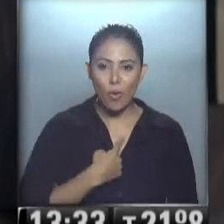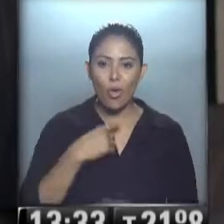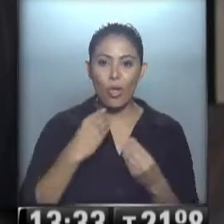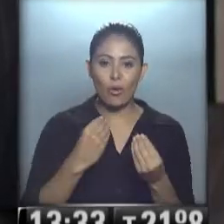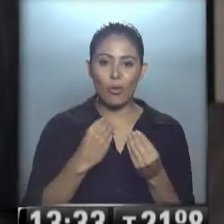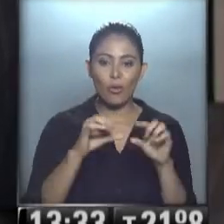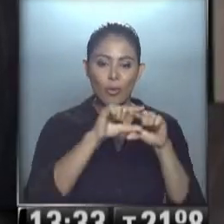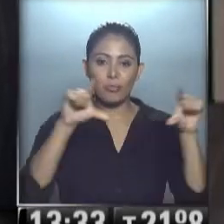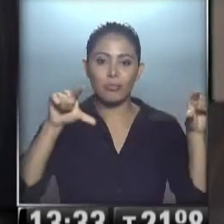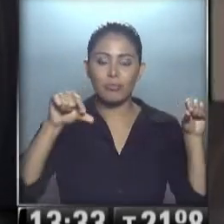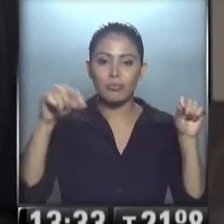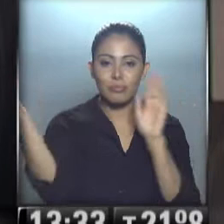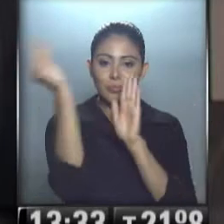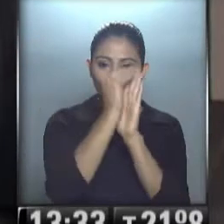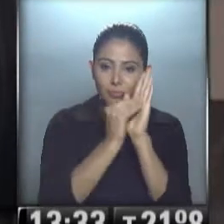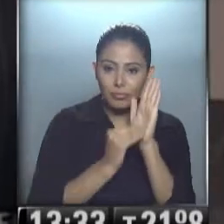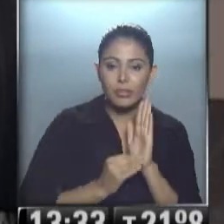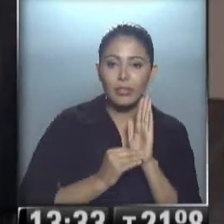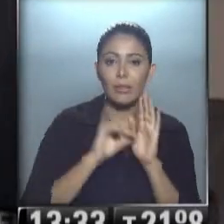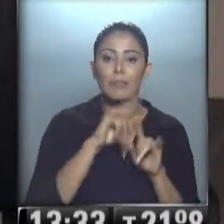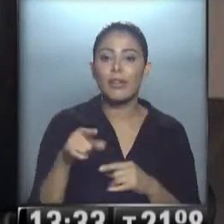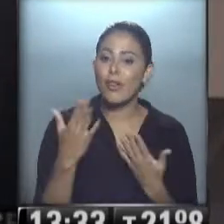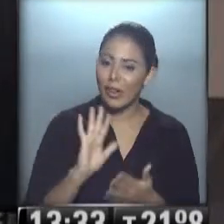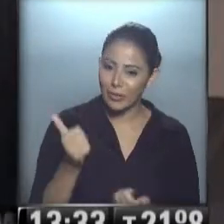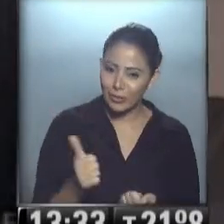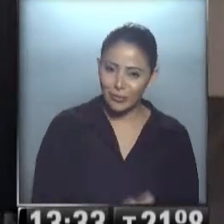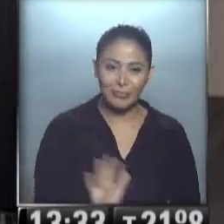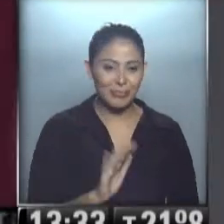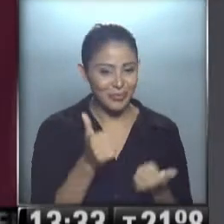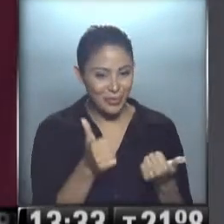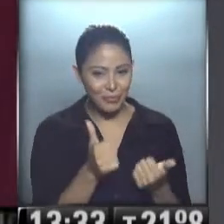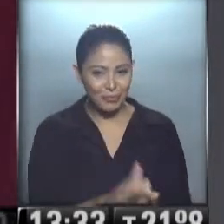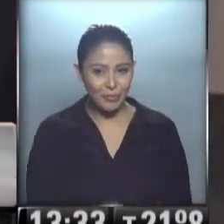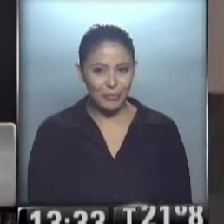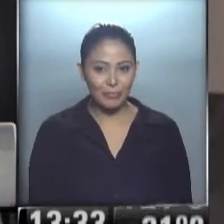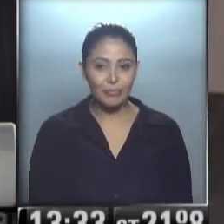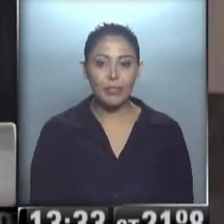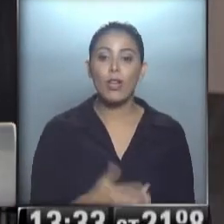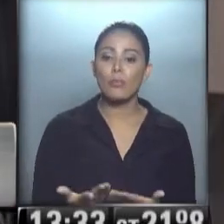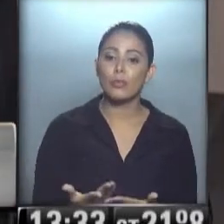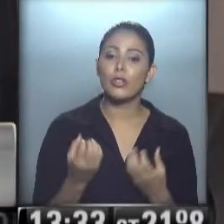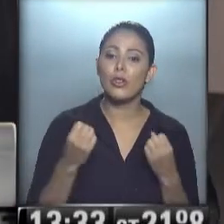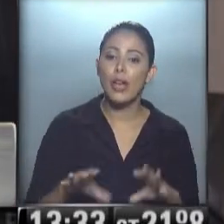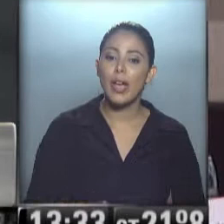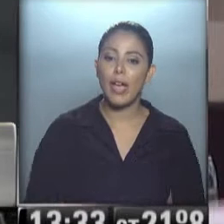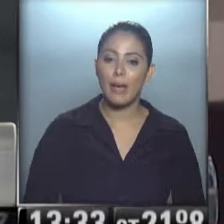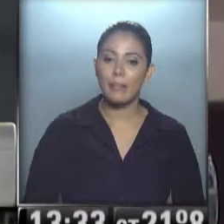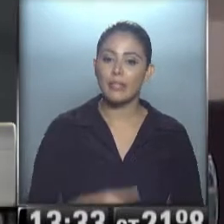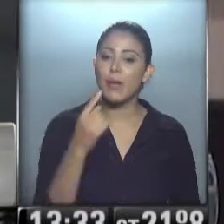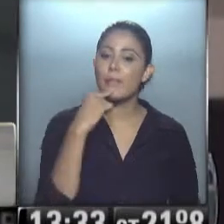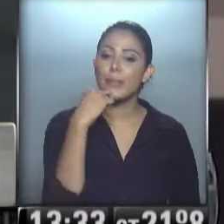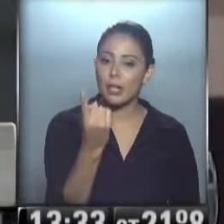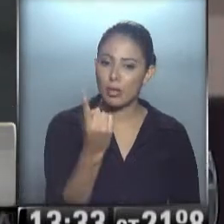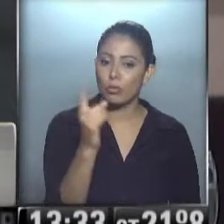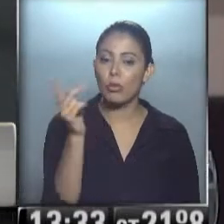través de consultas arrobaanses.gob.ar Hola Diego, ¿cómo te va Roberto? Un gusto. Bueno, comenzamos con la consulta que nos